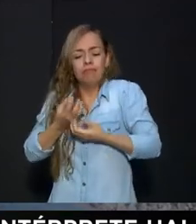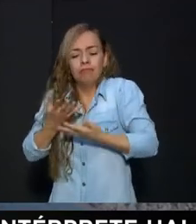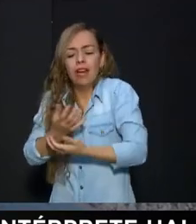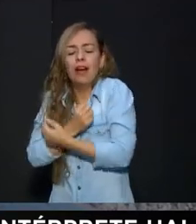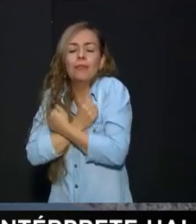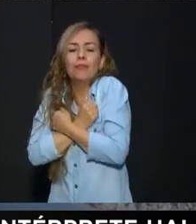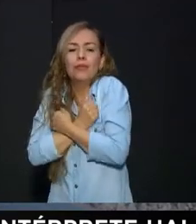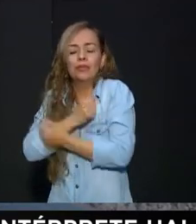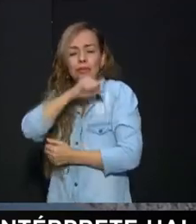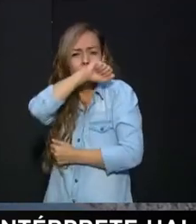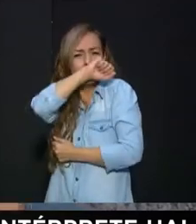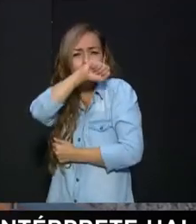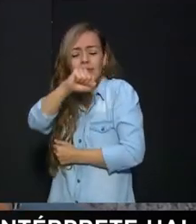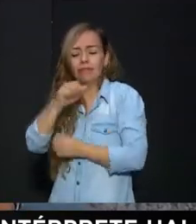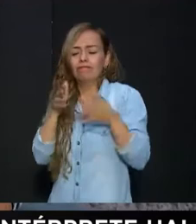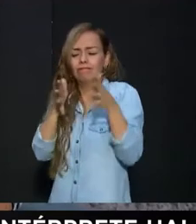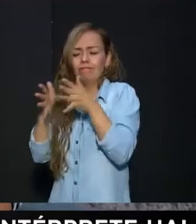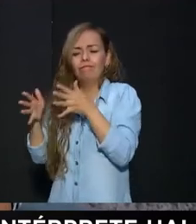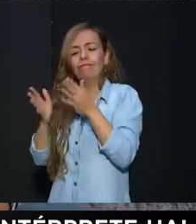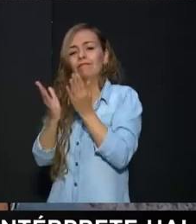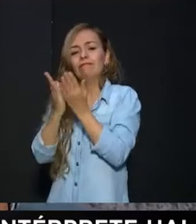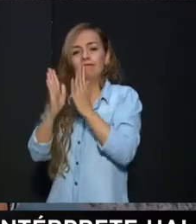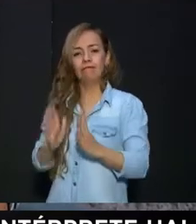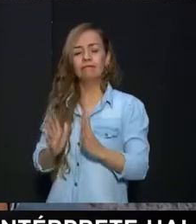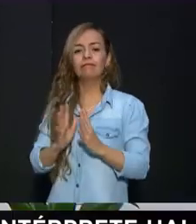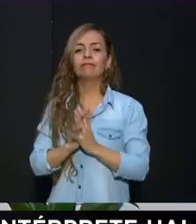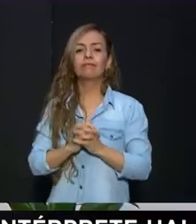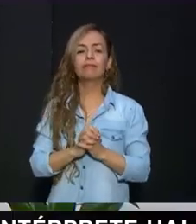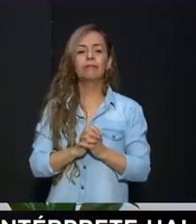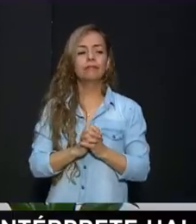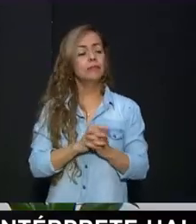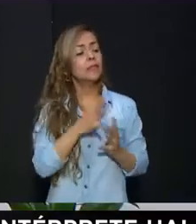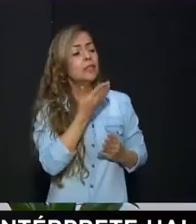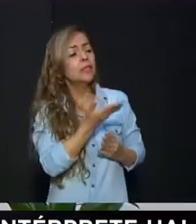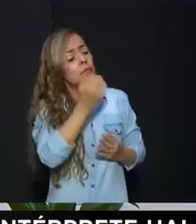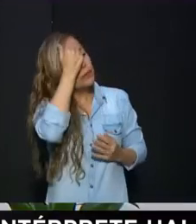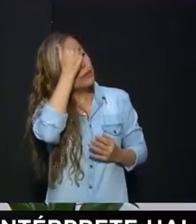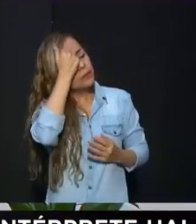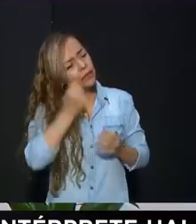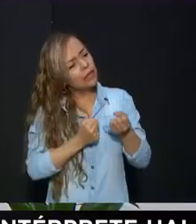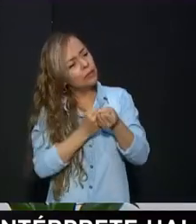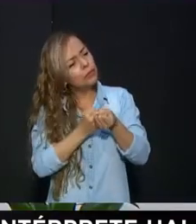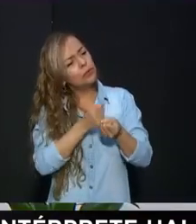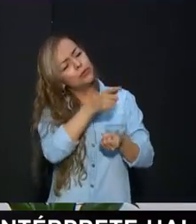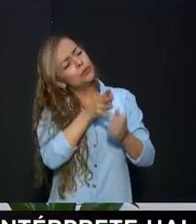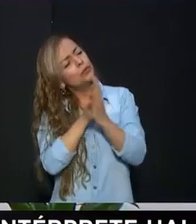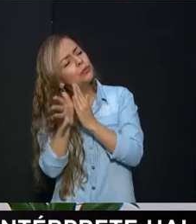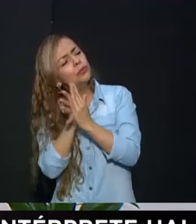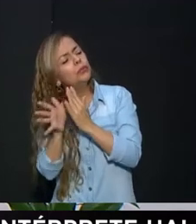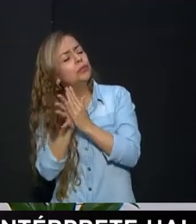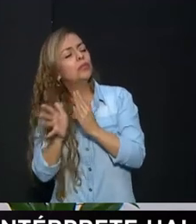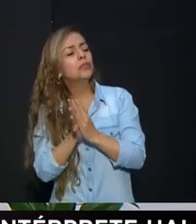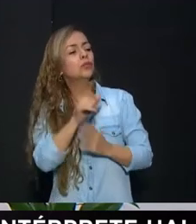Vocación Primero que todo Para ser un buen docente Bueno Laura Hablemos de esas recomendaciones Que hoy se le envía Tanto a los